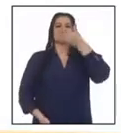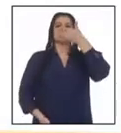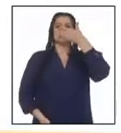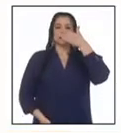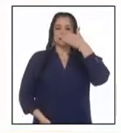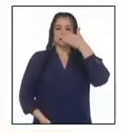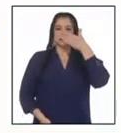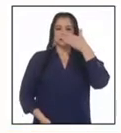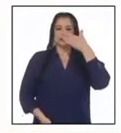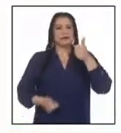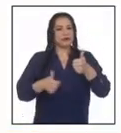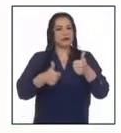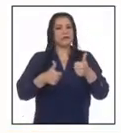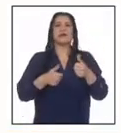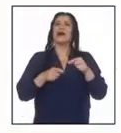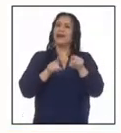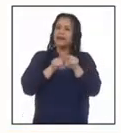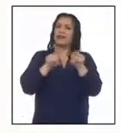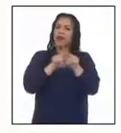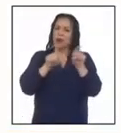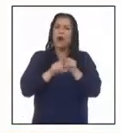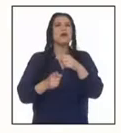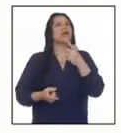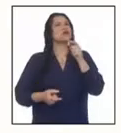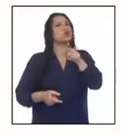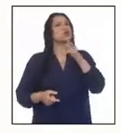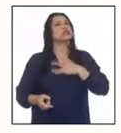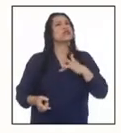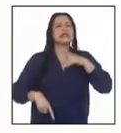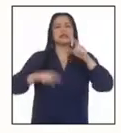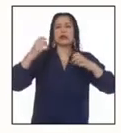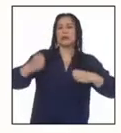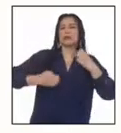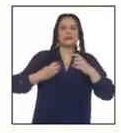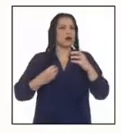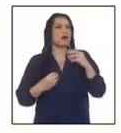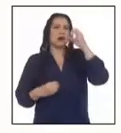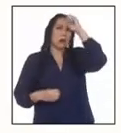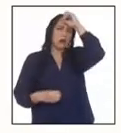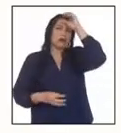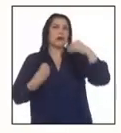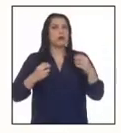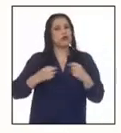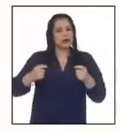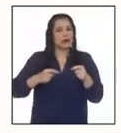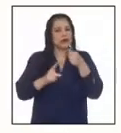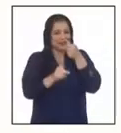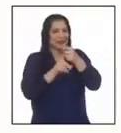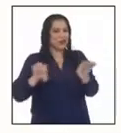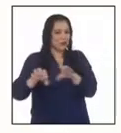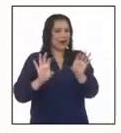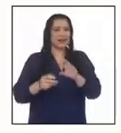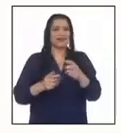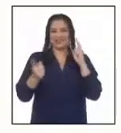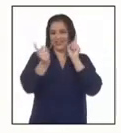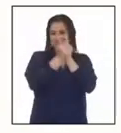Eso es. Te invito a que hagas este ejercicio cada vez que sientas una emoción y no sepas cómo expresarla. Nos vemos en una próxima.